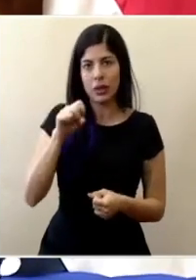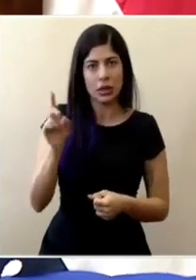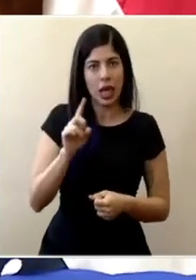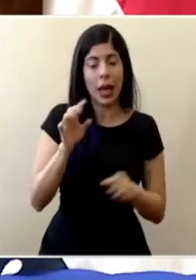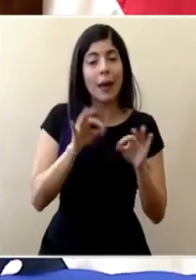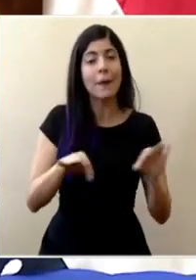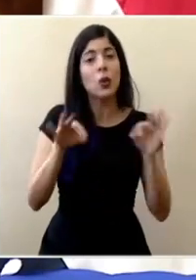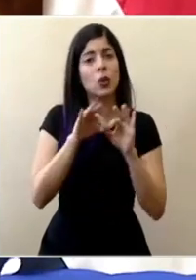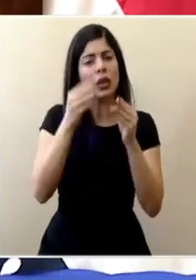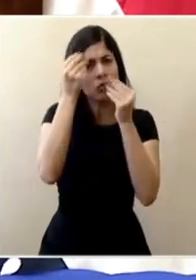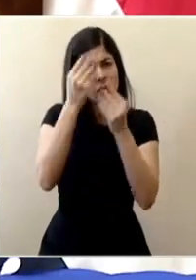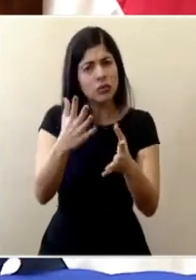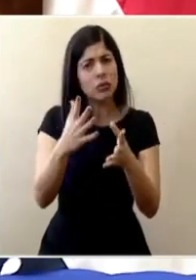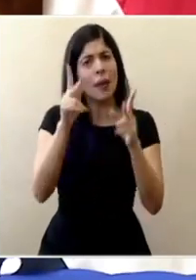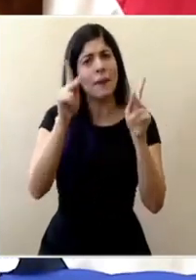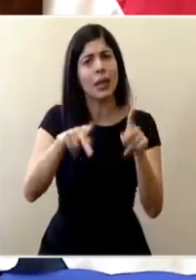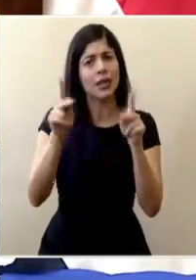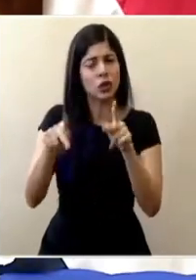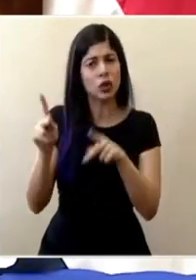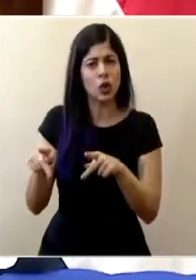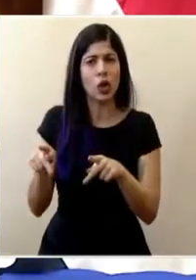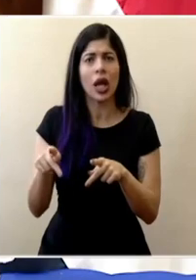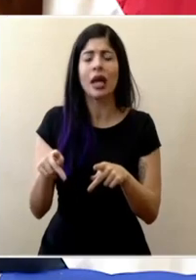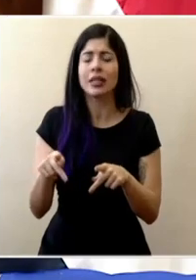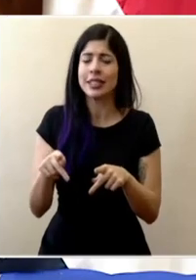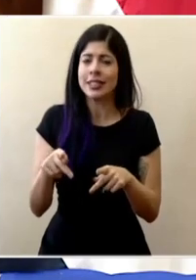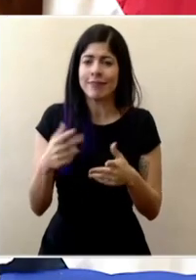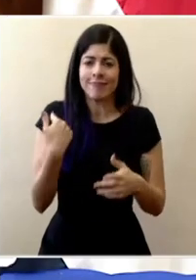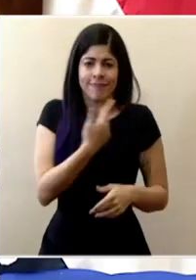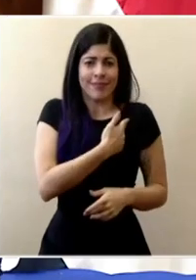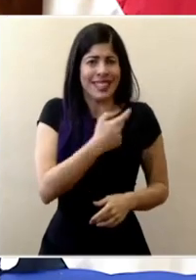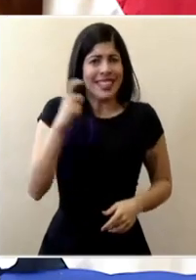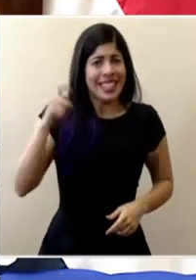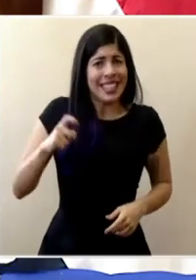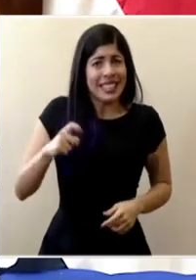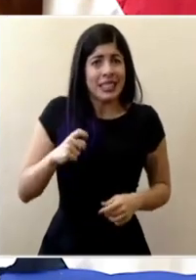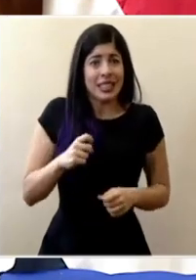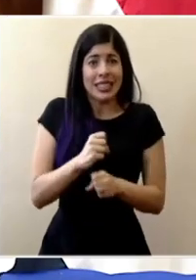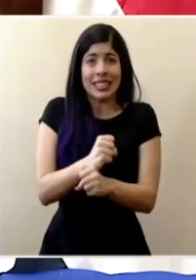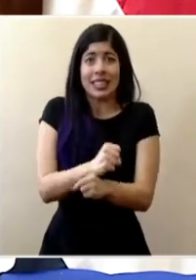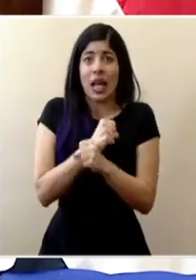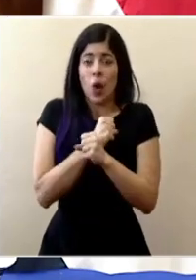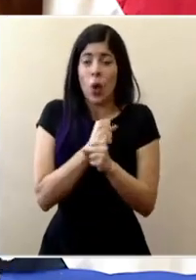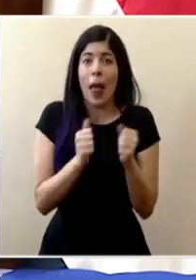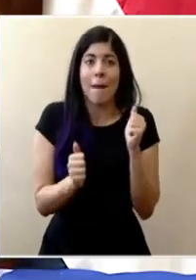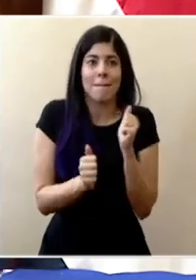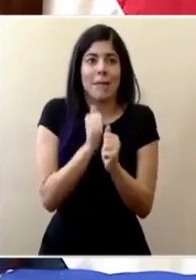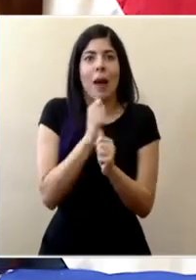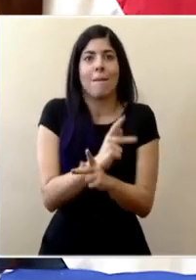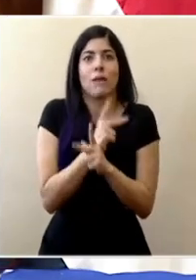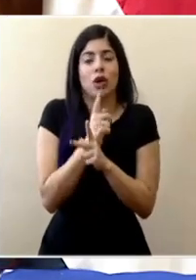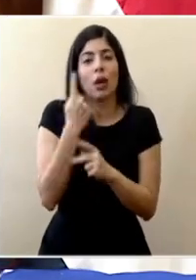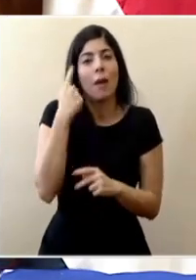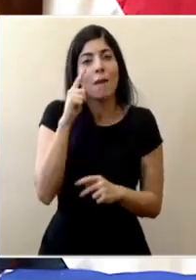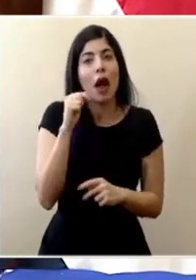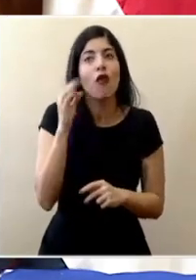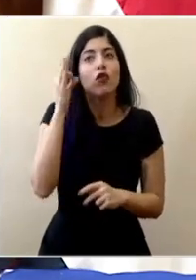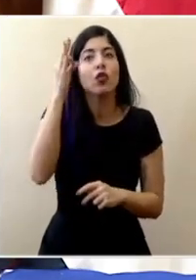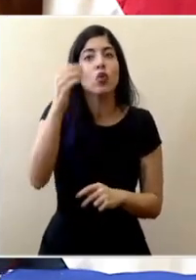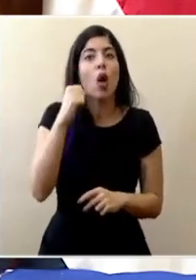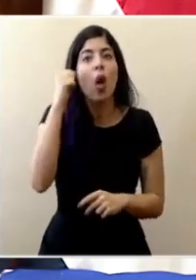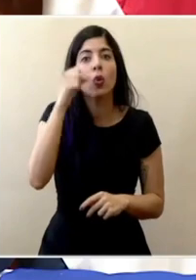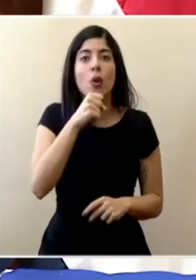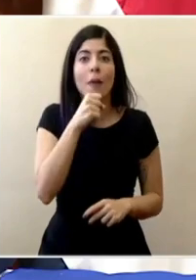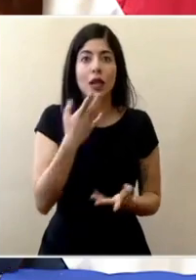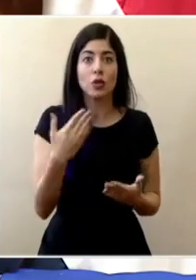lanzar el mensaje a las personas de que necesitamos asegurar la mayor protección para nuestra edad adulta